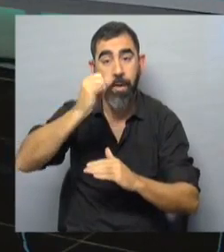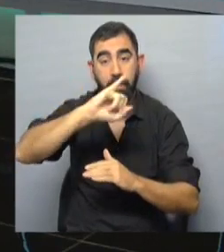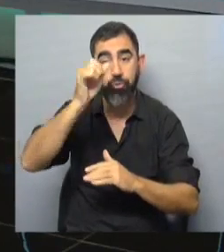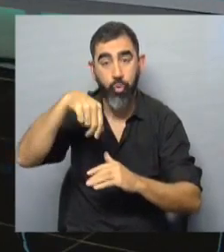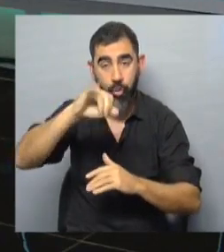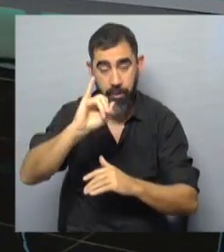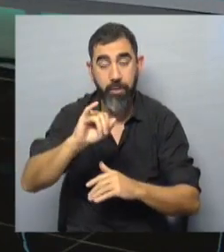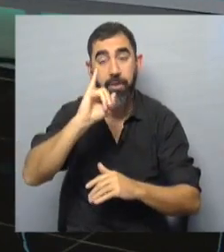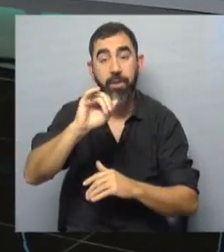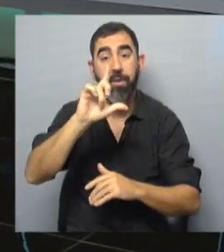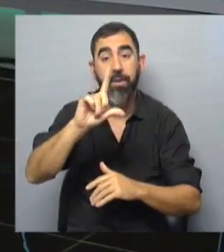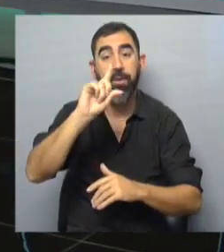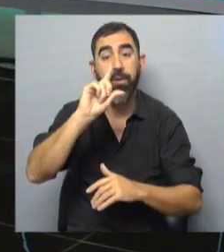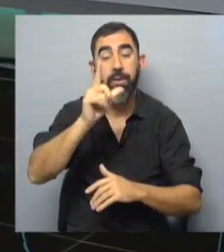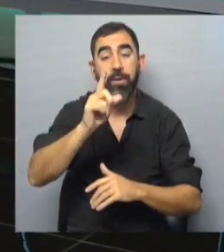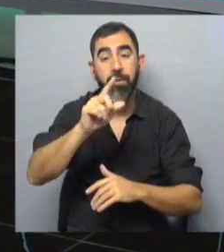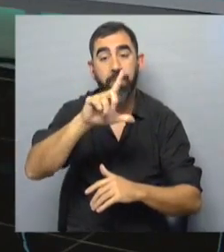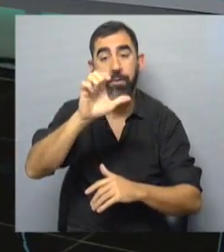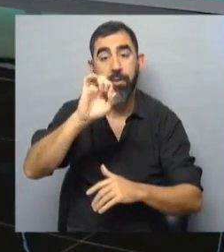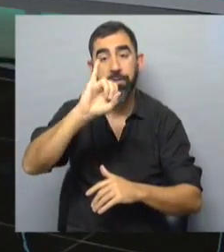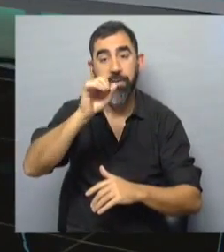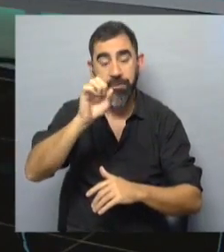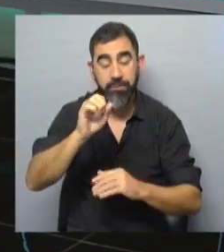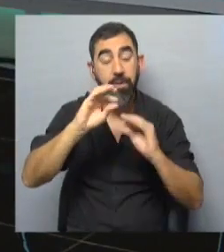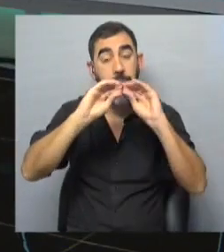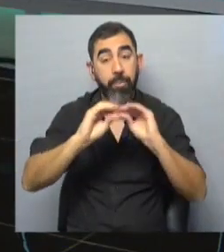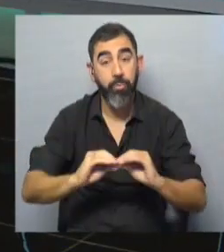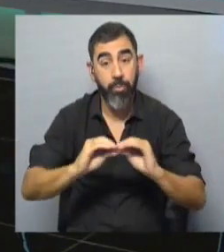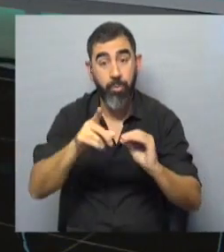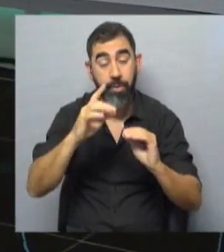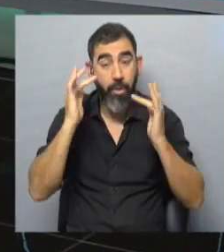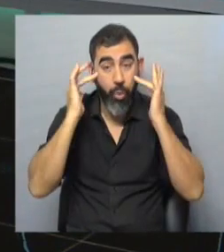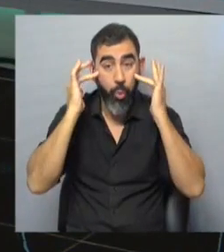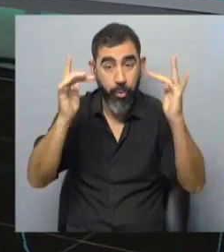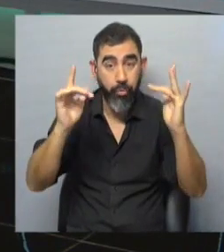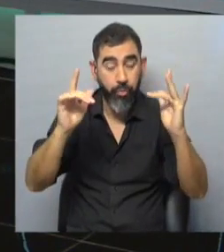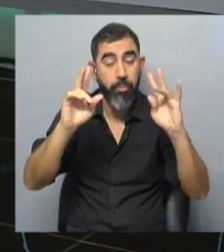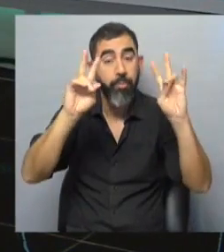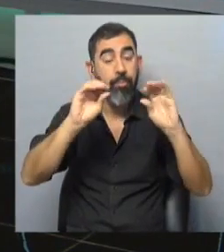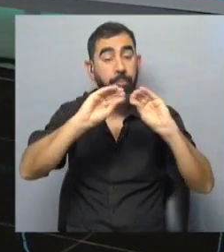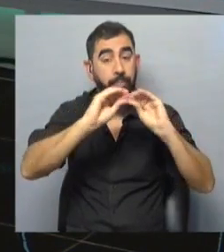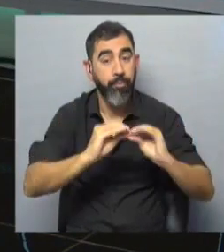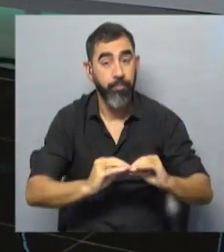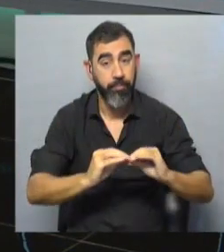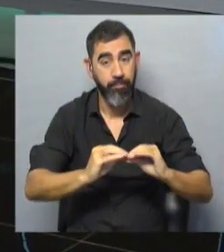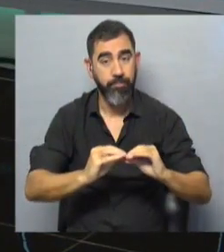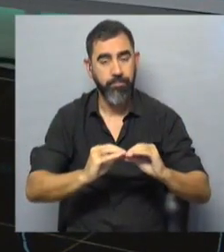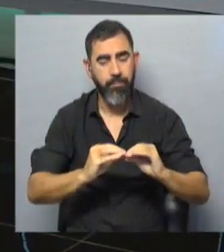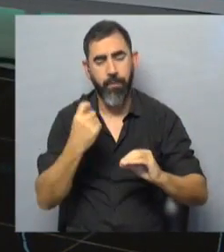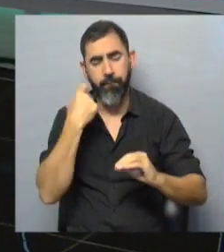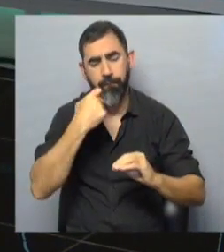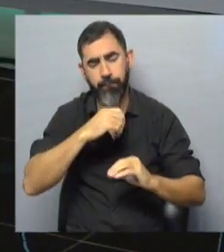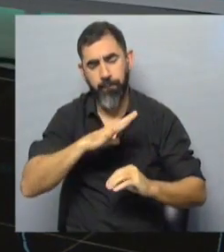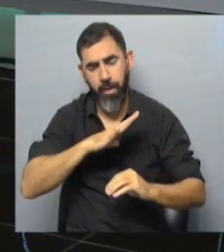Iglesias, el presupuesto para la educación dispuesto en el marco del proyecto de ley de rendición de cuentas está muy lejos